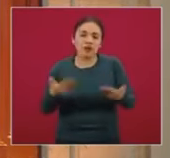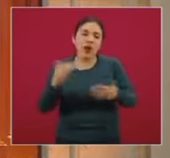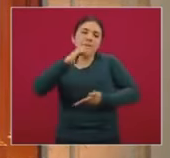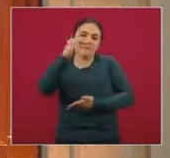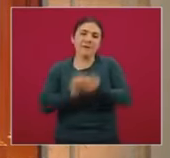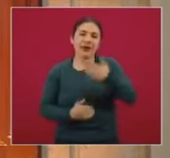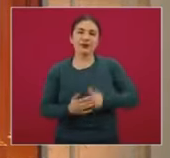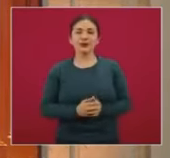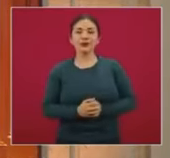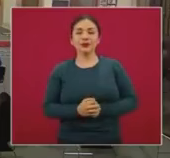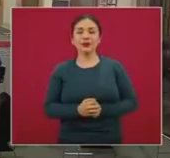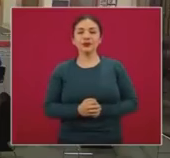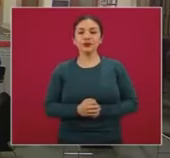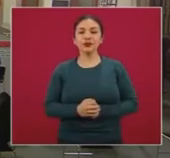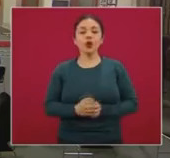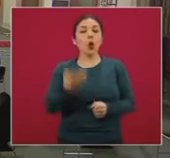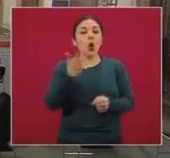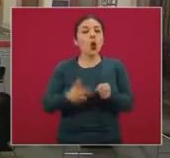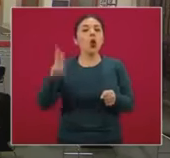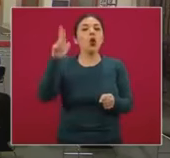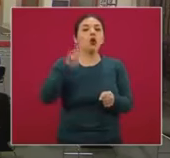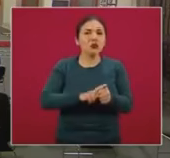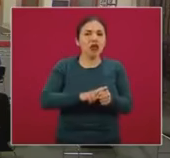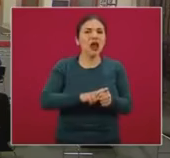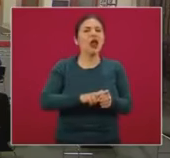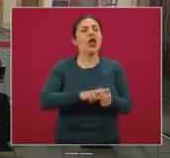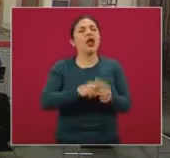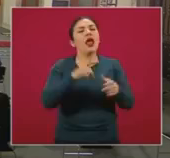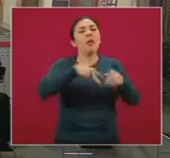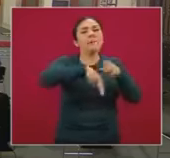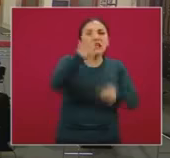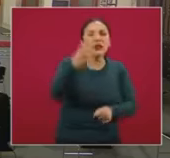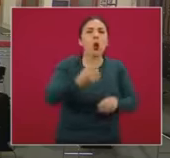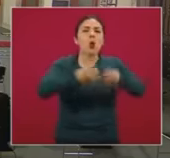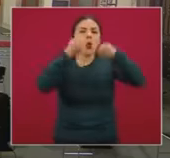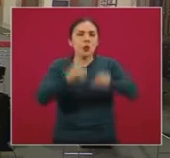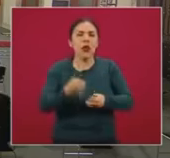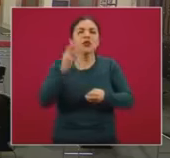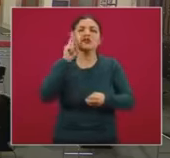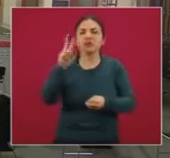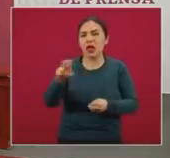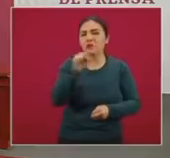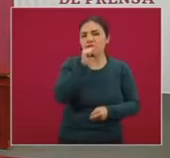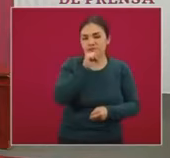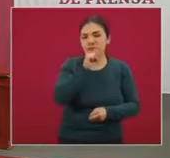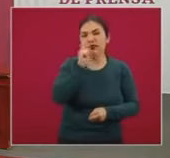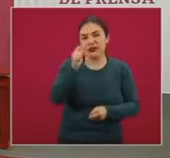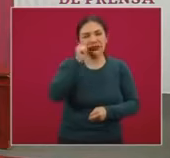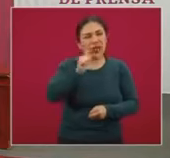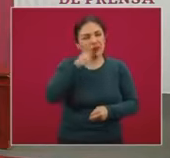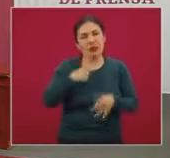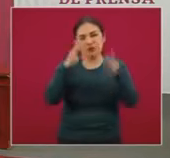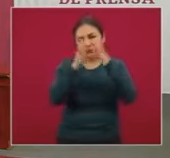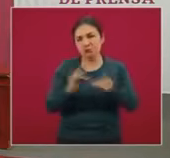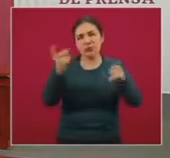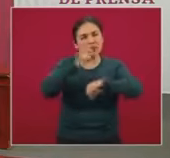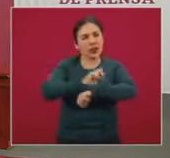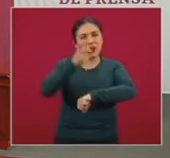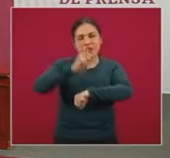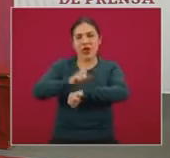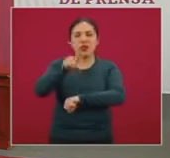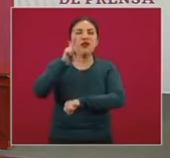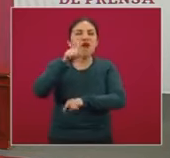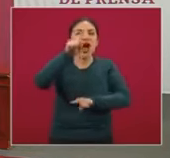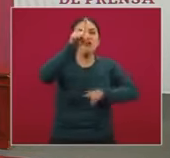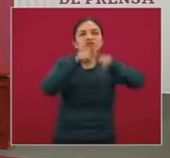Veamos ahora la ocupación y la disponibilidad hospitalaria. un indicador también que actualizamos todos los días para